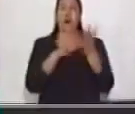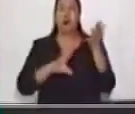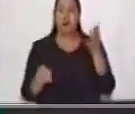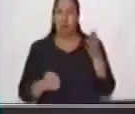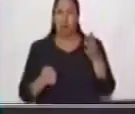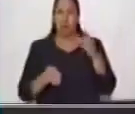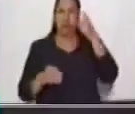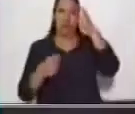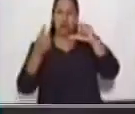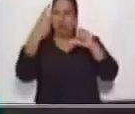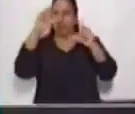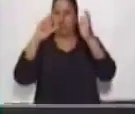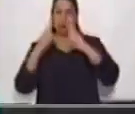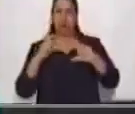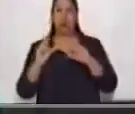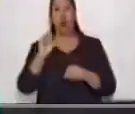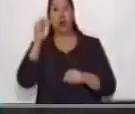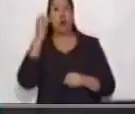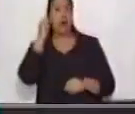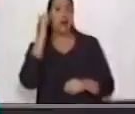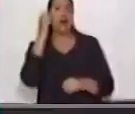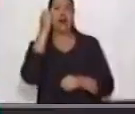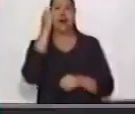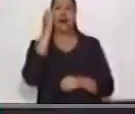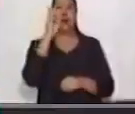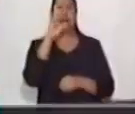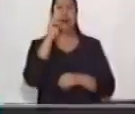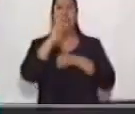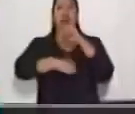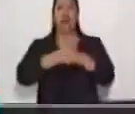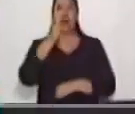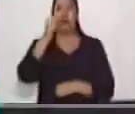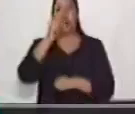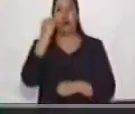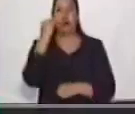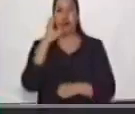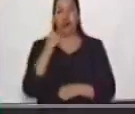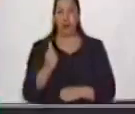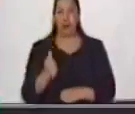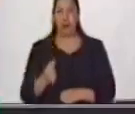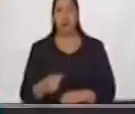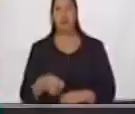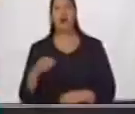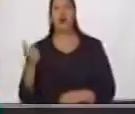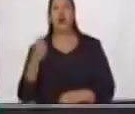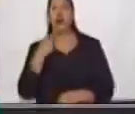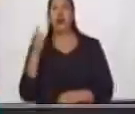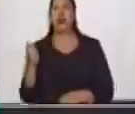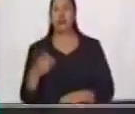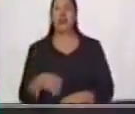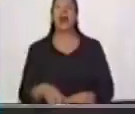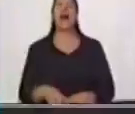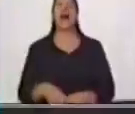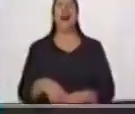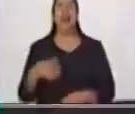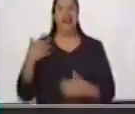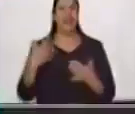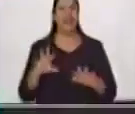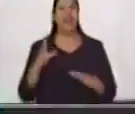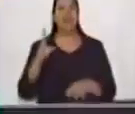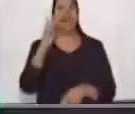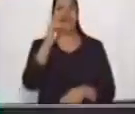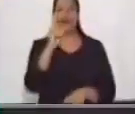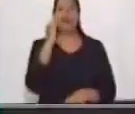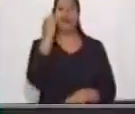gráfica. Ahora, a buscar la siguiente. Encontré. Esto es fácil. diagrama. Aquí